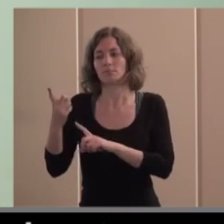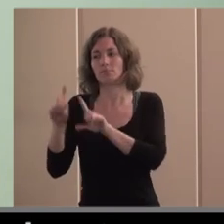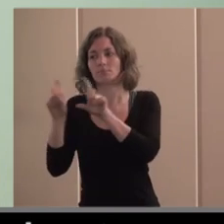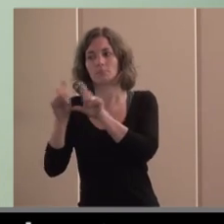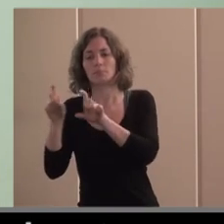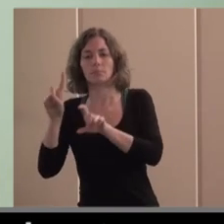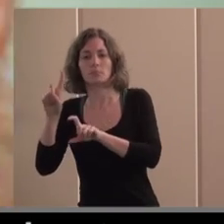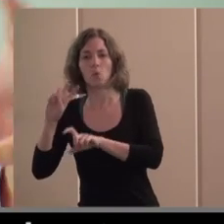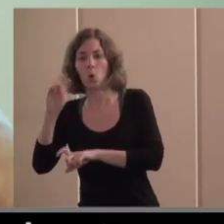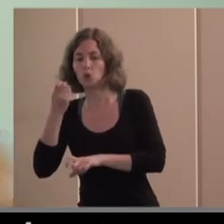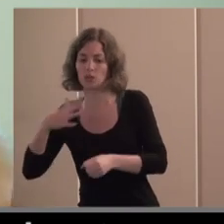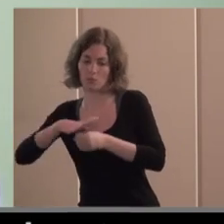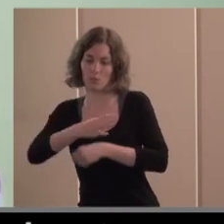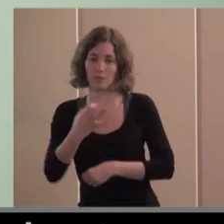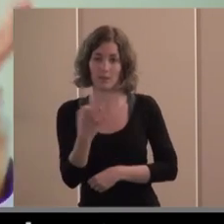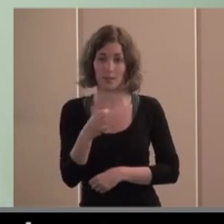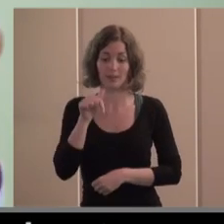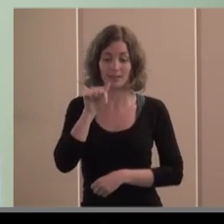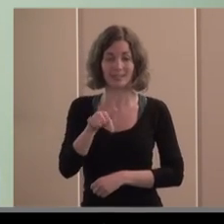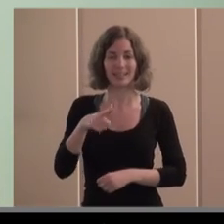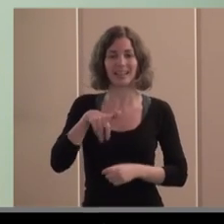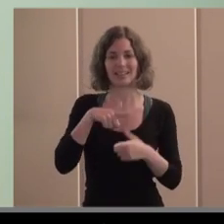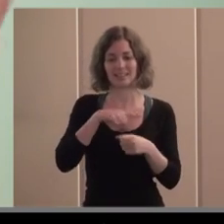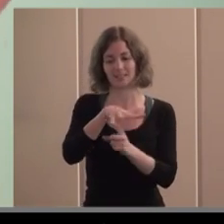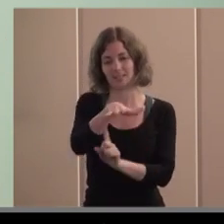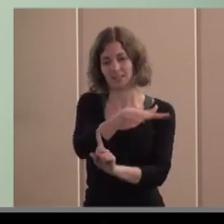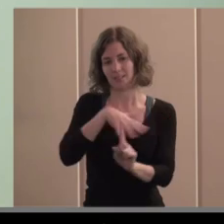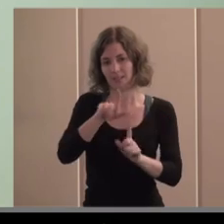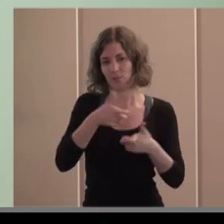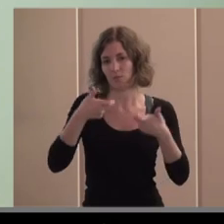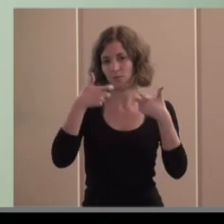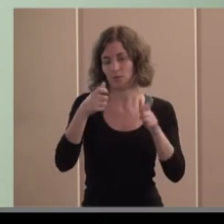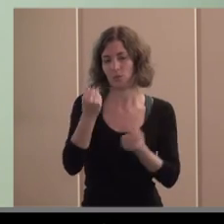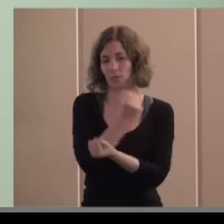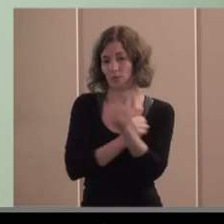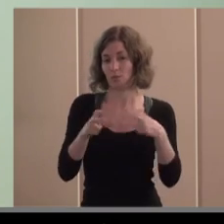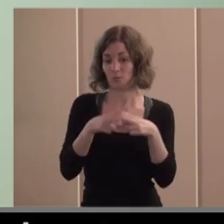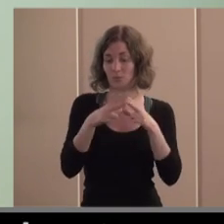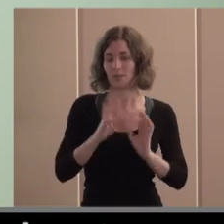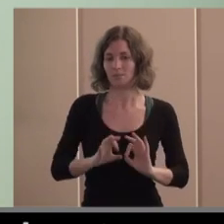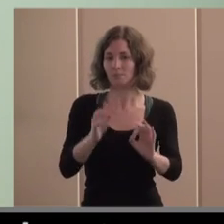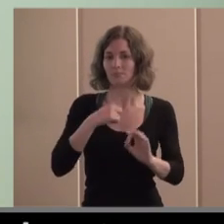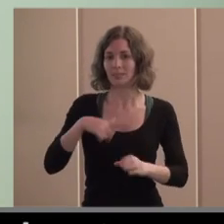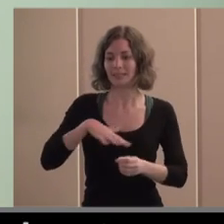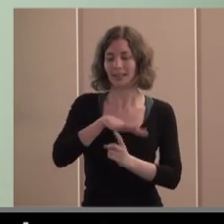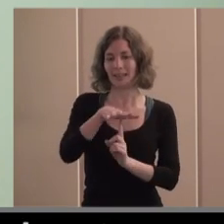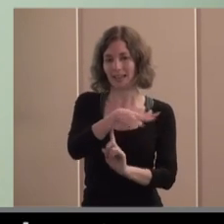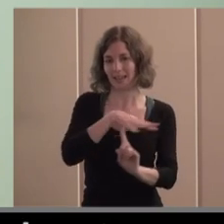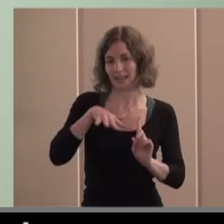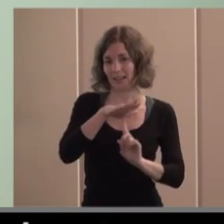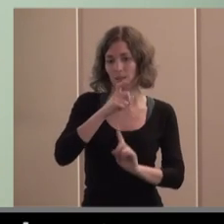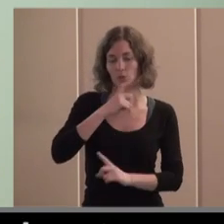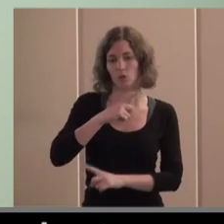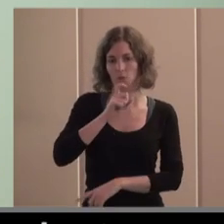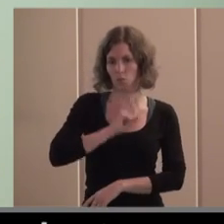pues todo lo que es el entorno de la economía social y particularmente el mundo fundacional como parte de